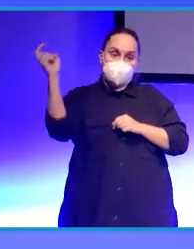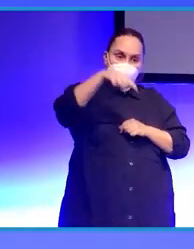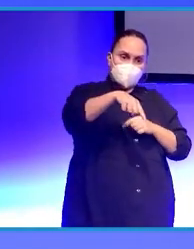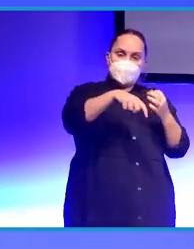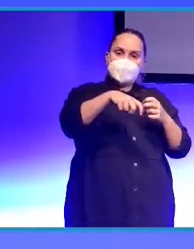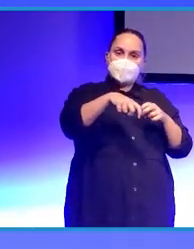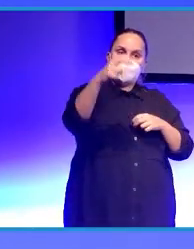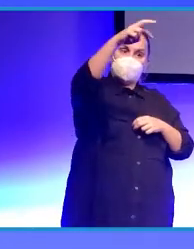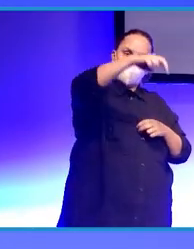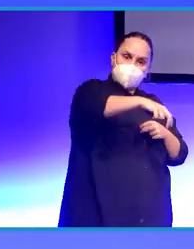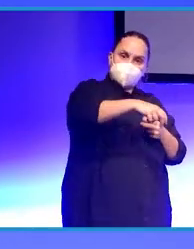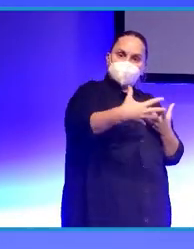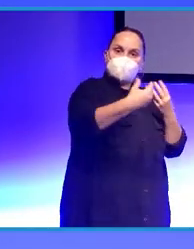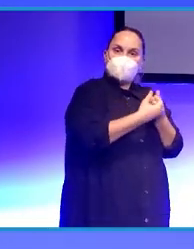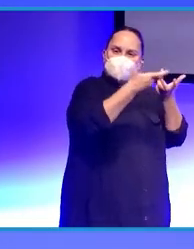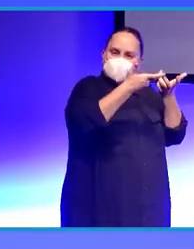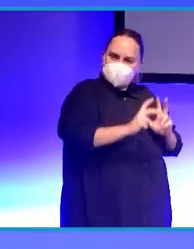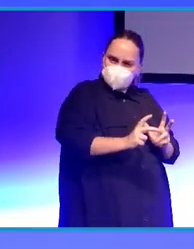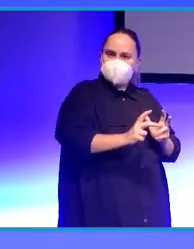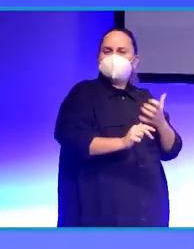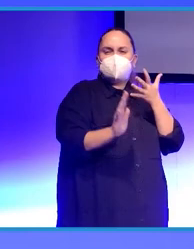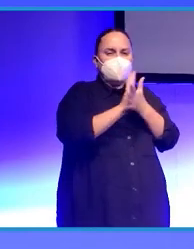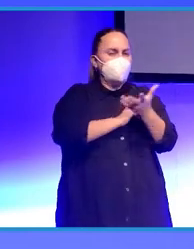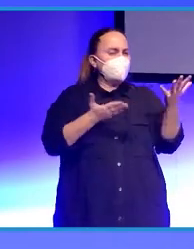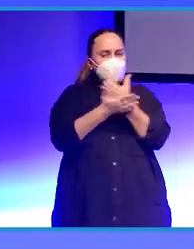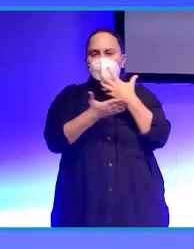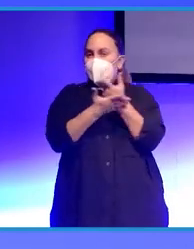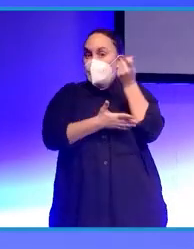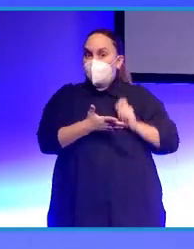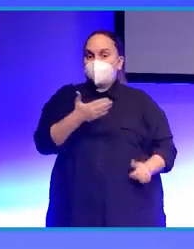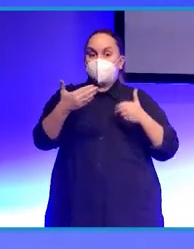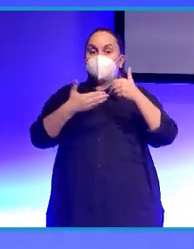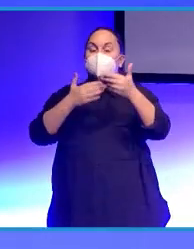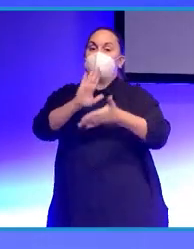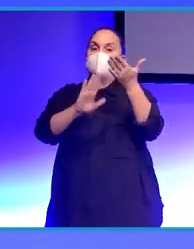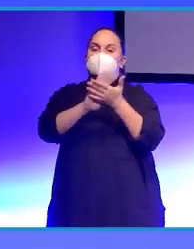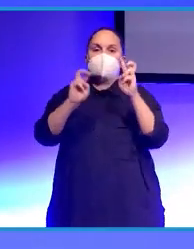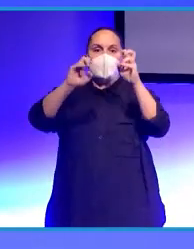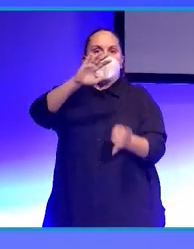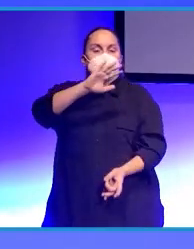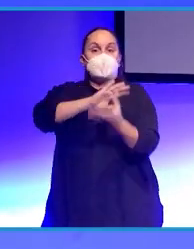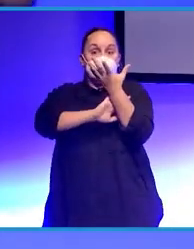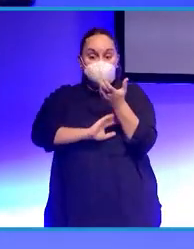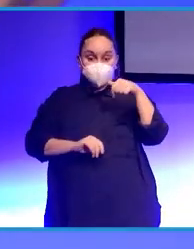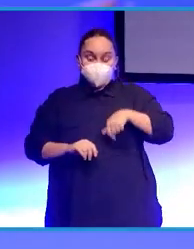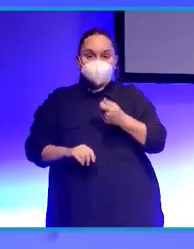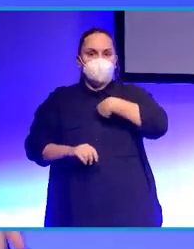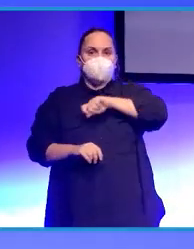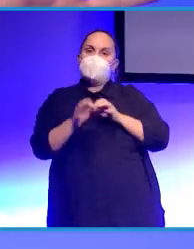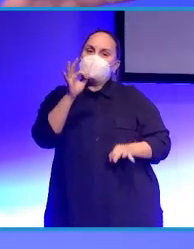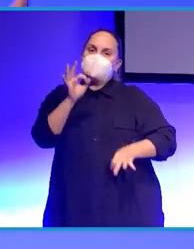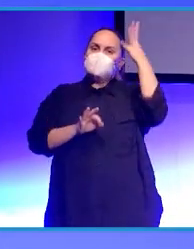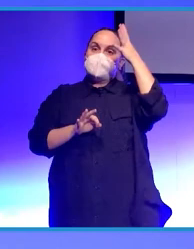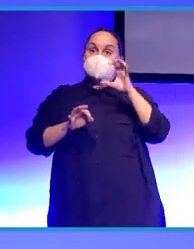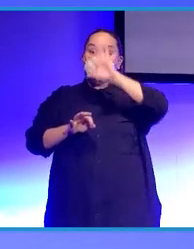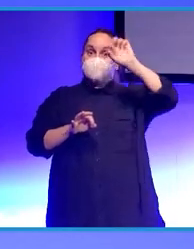sentarse con vosotros todo eso son profesiones nuevas y España por suerte está muy puntera en todo esto porque todos estos proyectos que